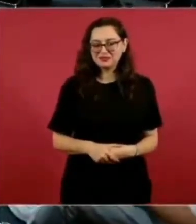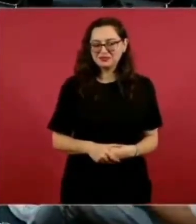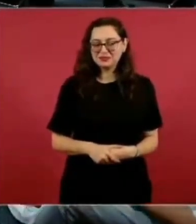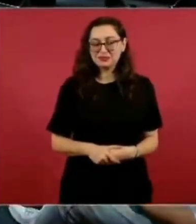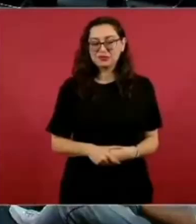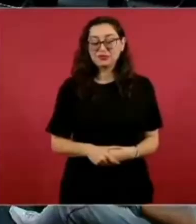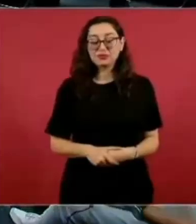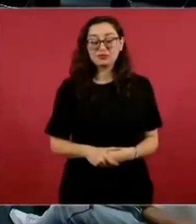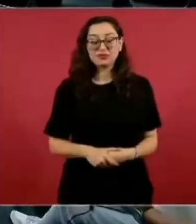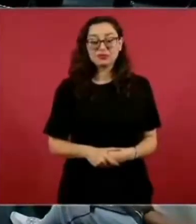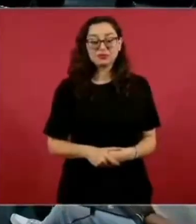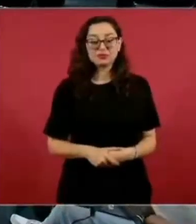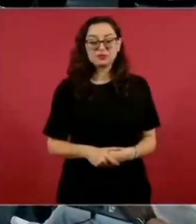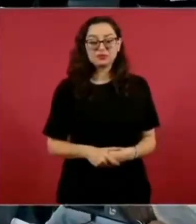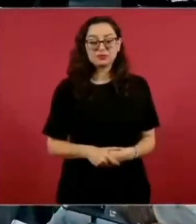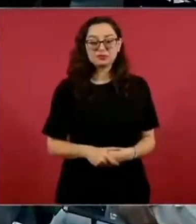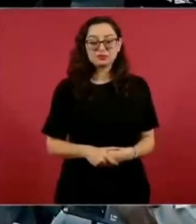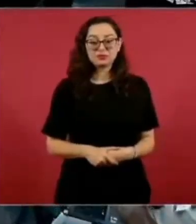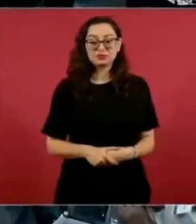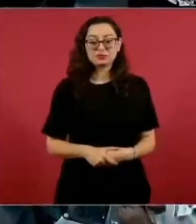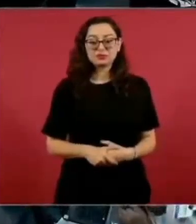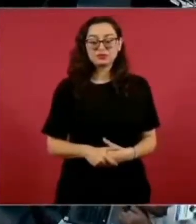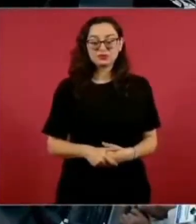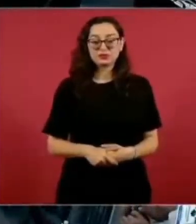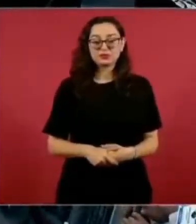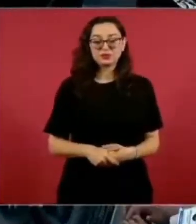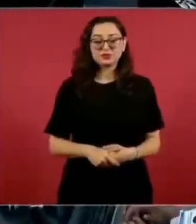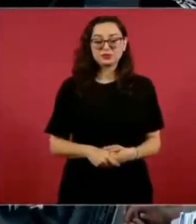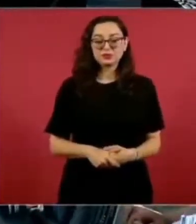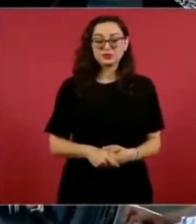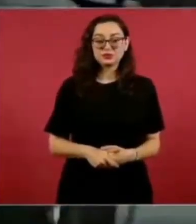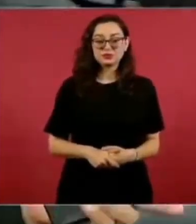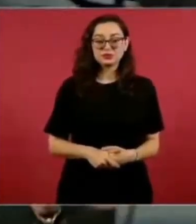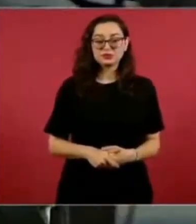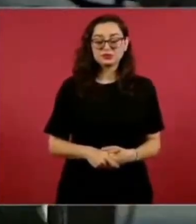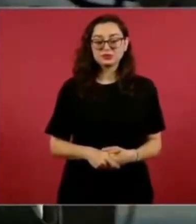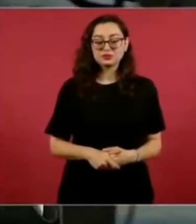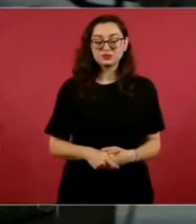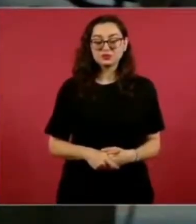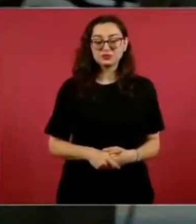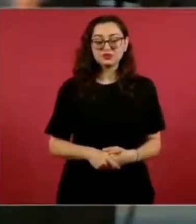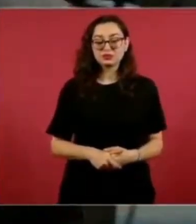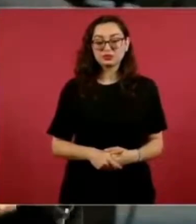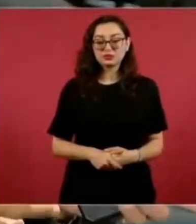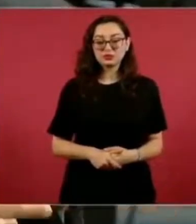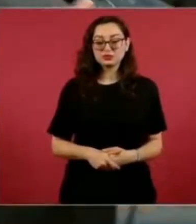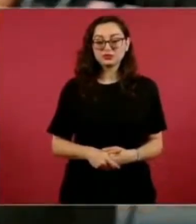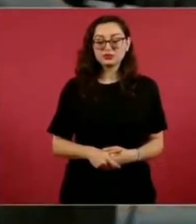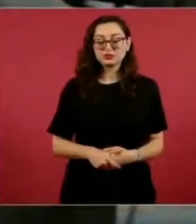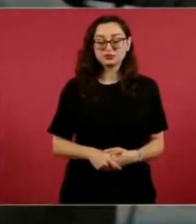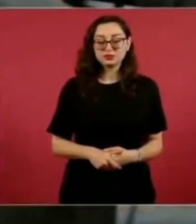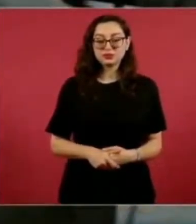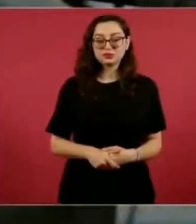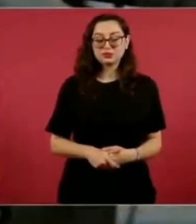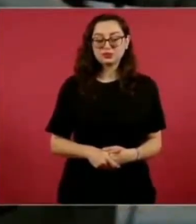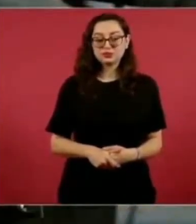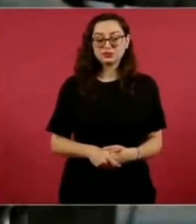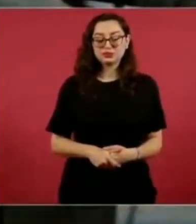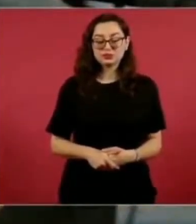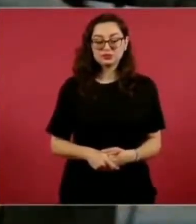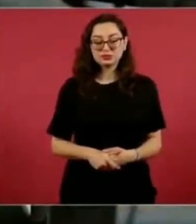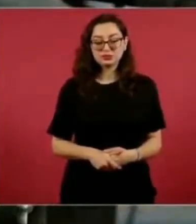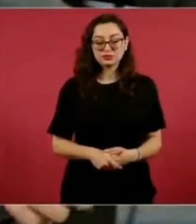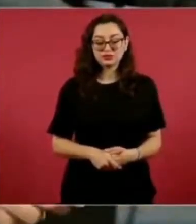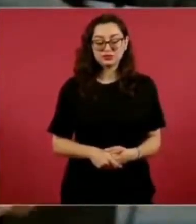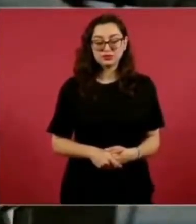usted habló con su gestión, que haya un respeto fraterno diplomático en México a Estados Unidos y viceversa. Obviamente que